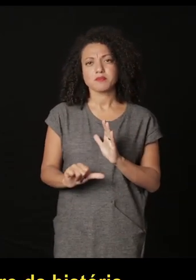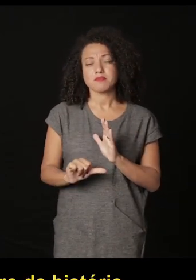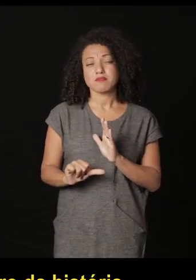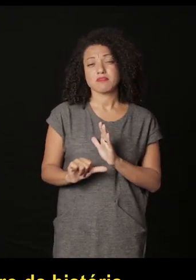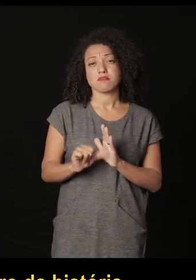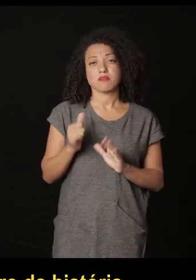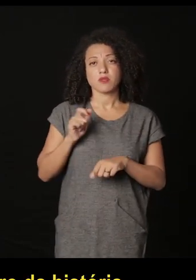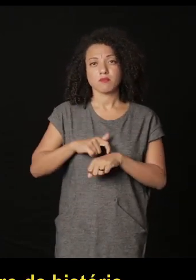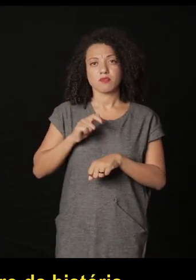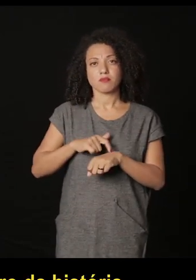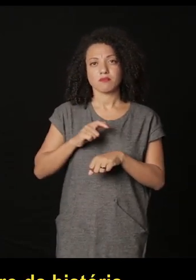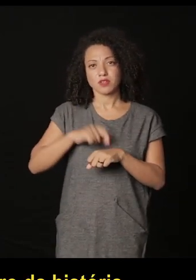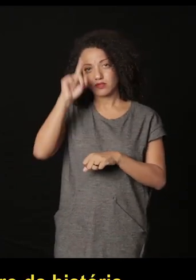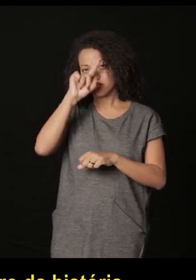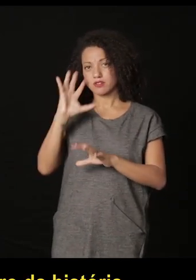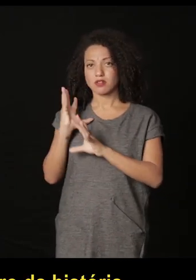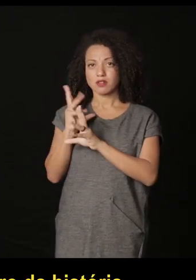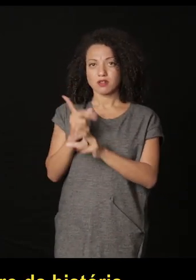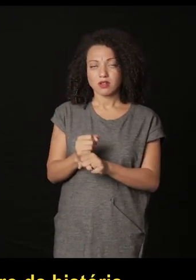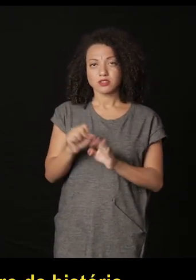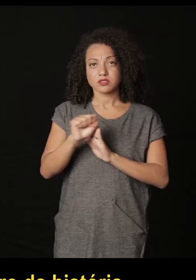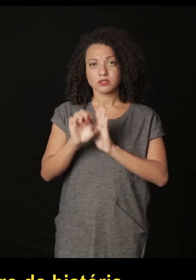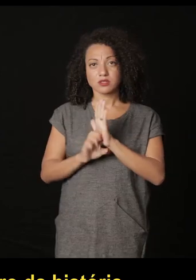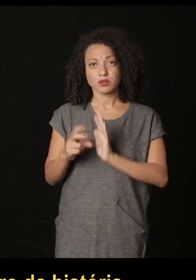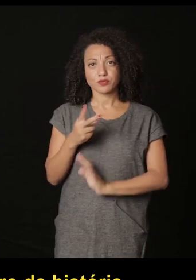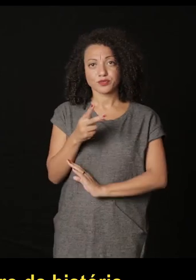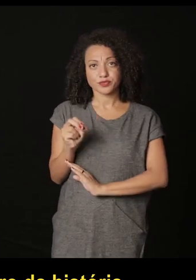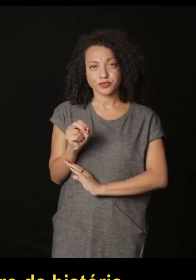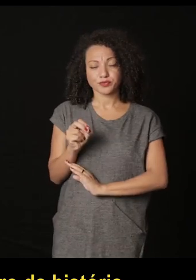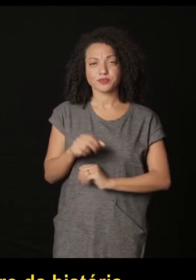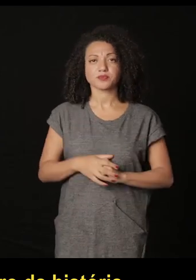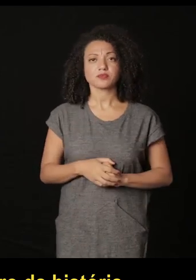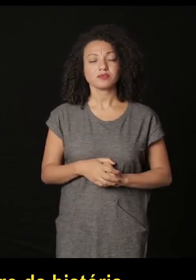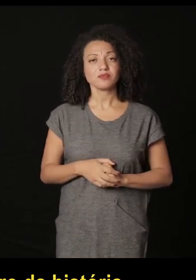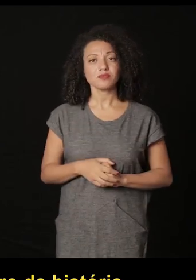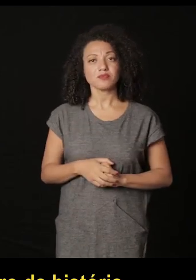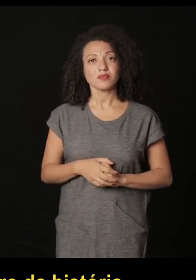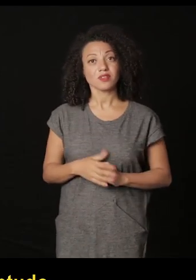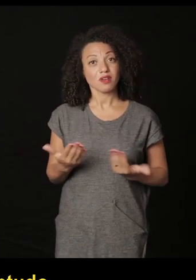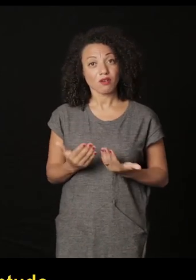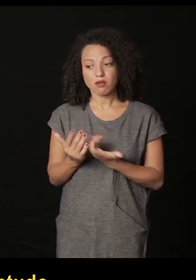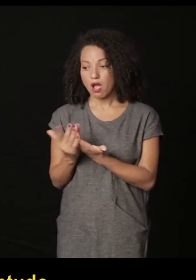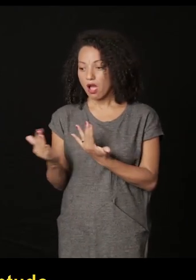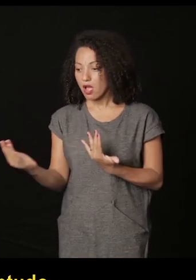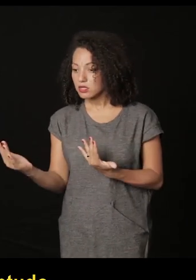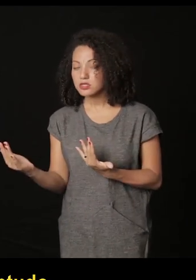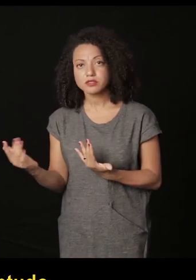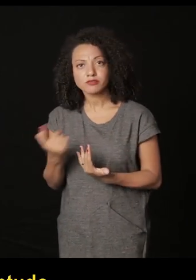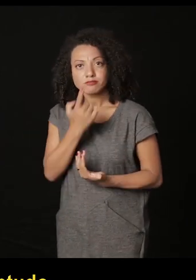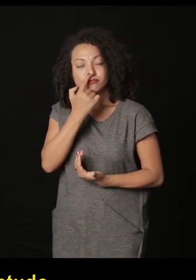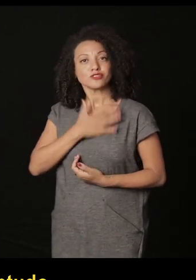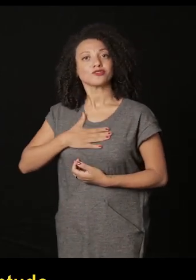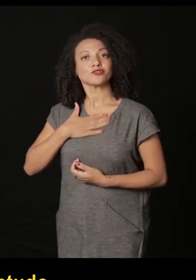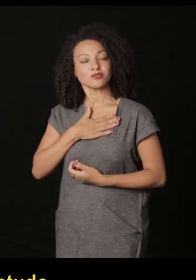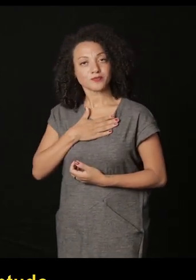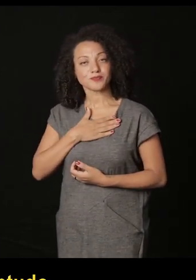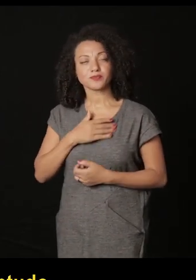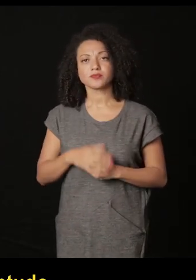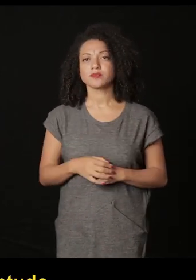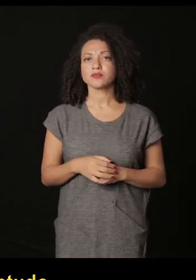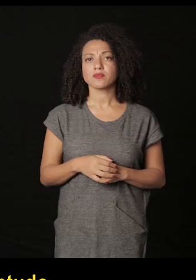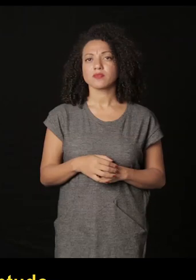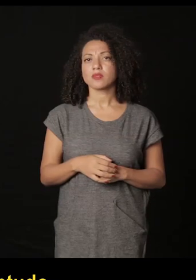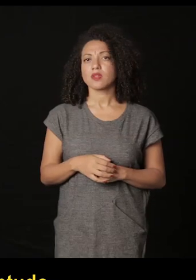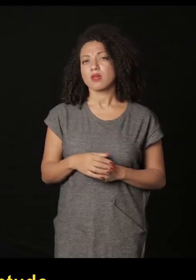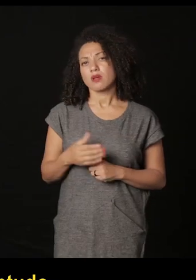momento dentro de la historia del arte del XX siglo que tenemos este gusto por el arquivo pero